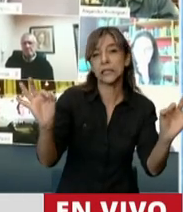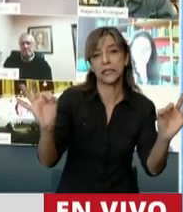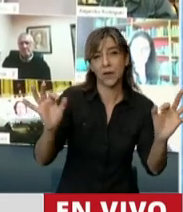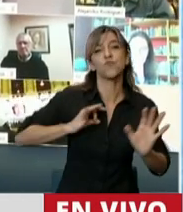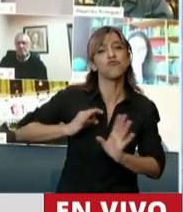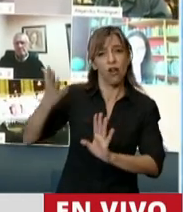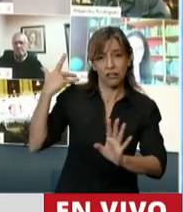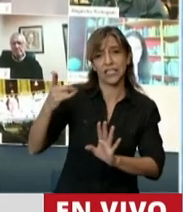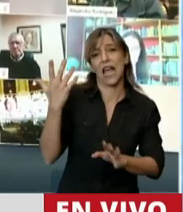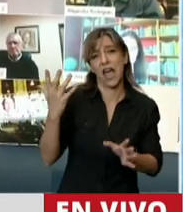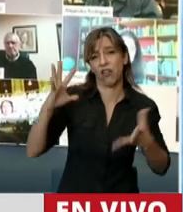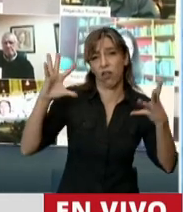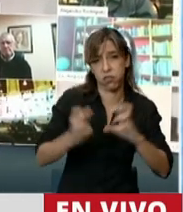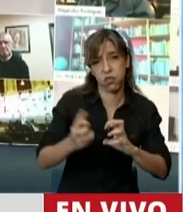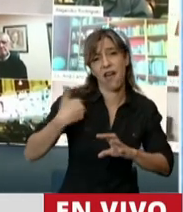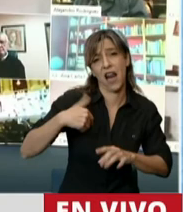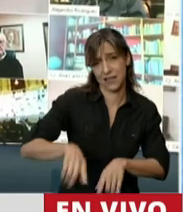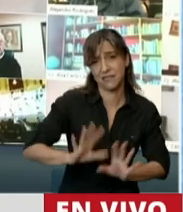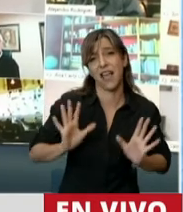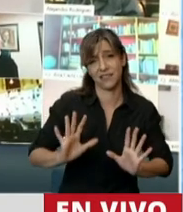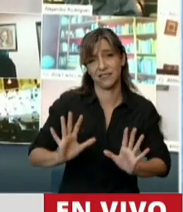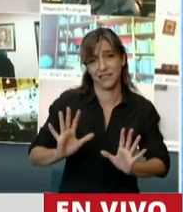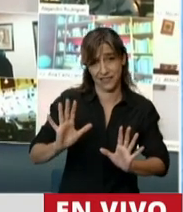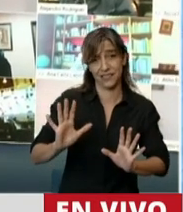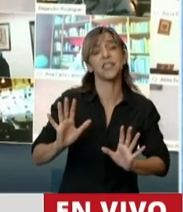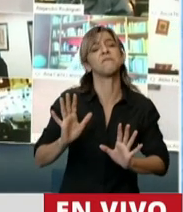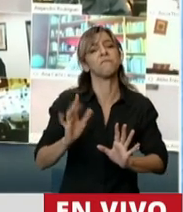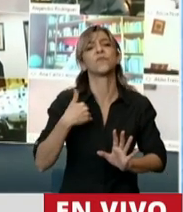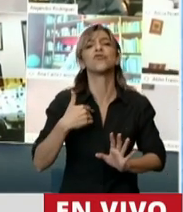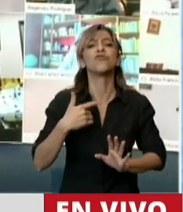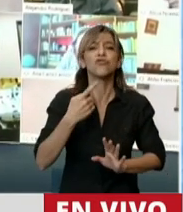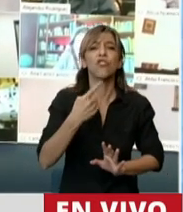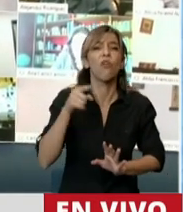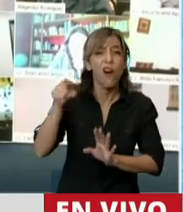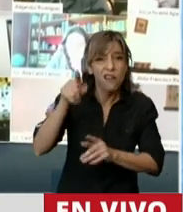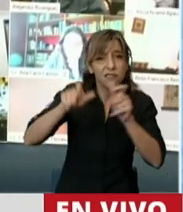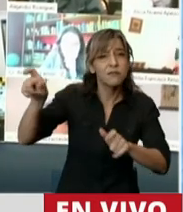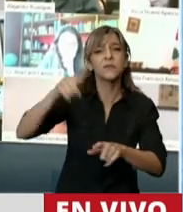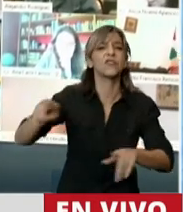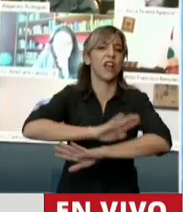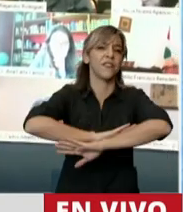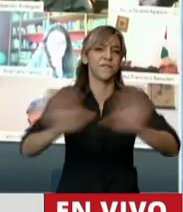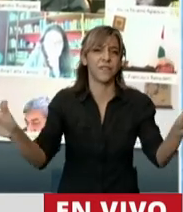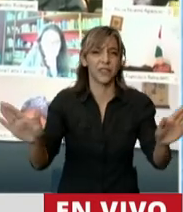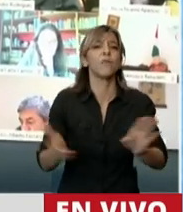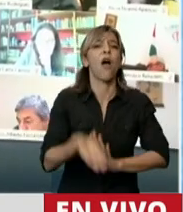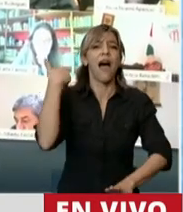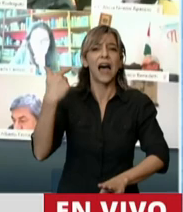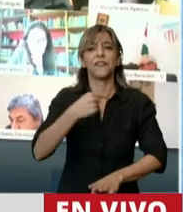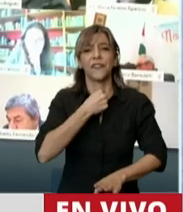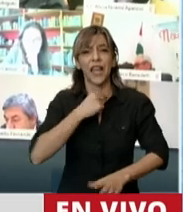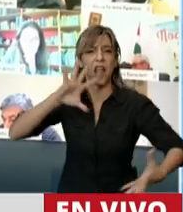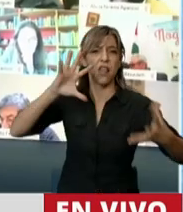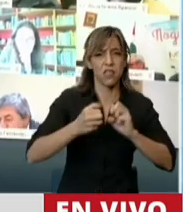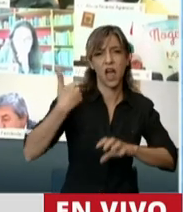solo critican lo que no fueron capaces de hacer. Yo les digo que se terminó el gobierno que hizo negocios con la división de nuestra patria. Se